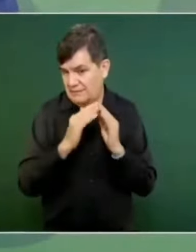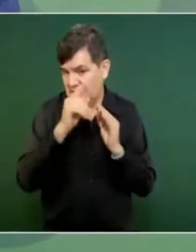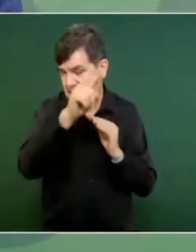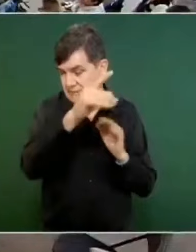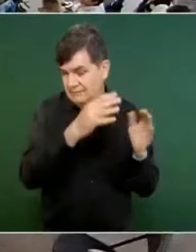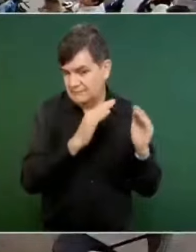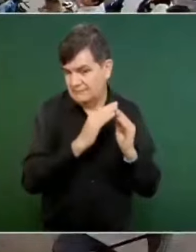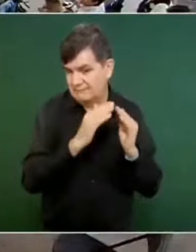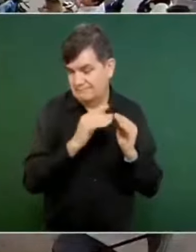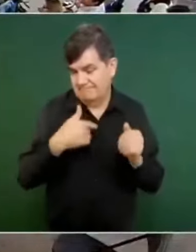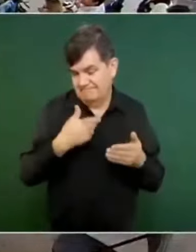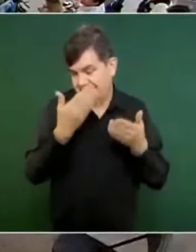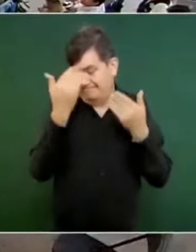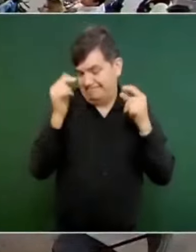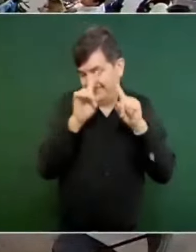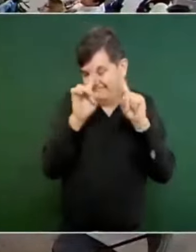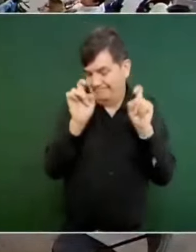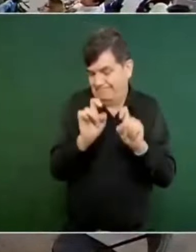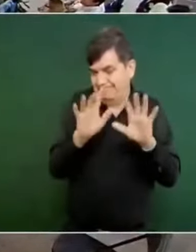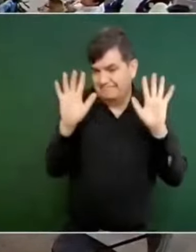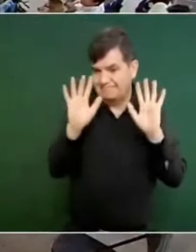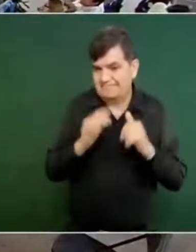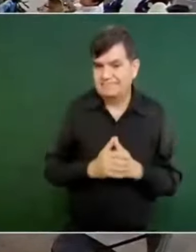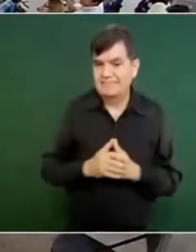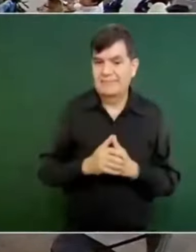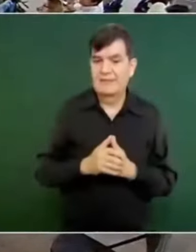Yo no sé, ahí no me meto, pero sí,